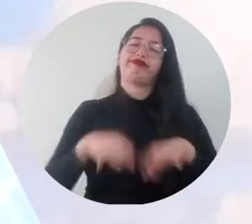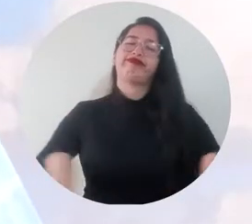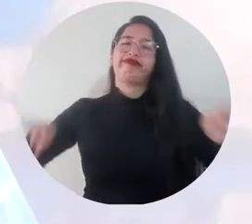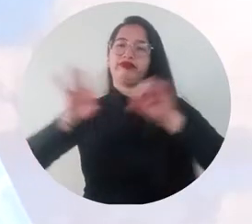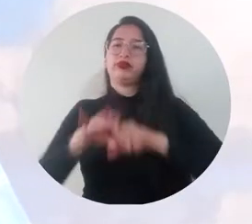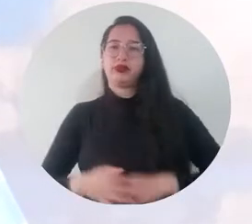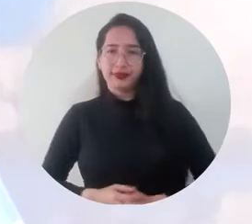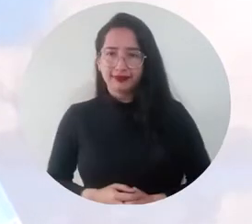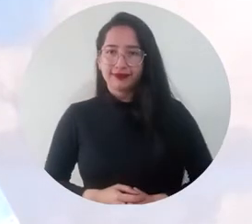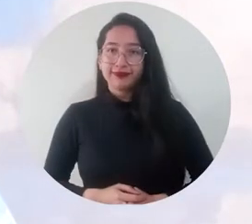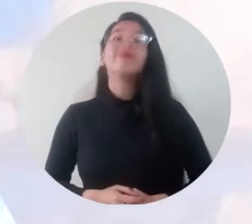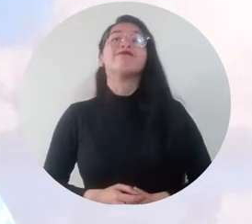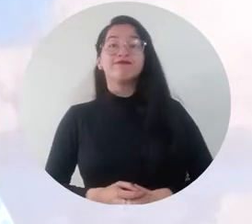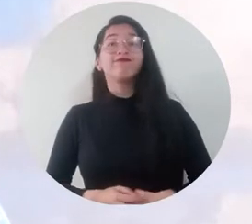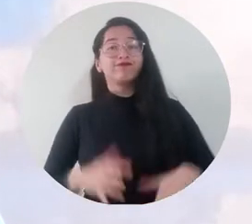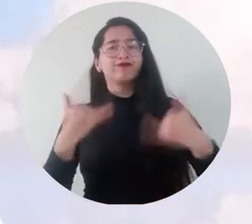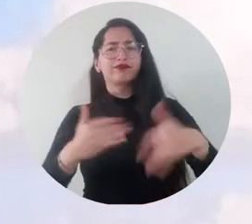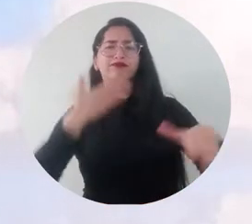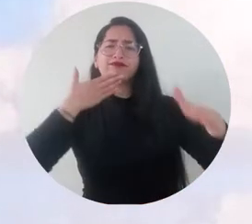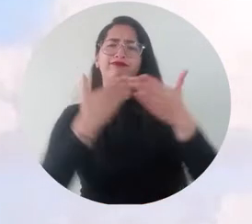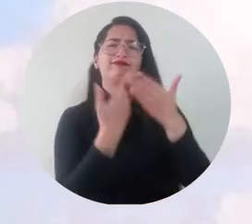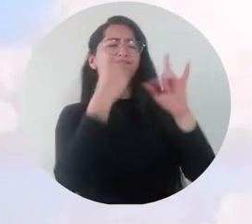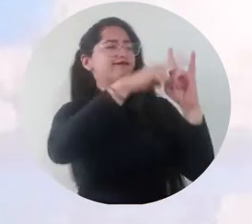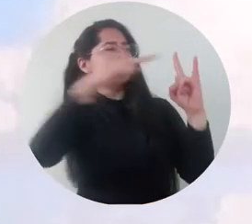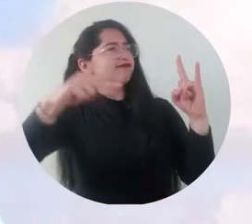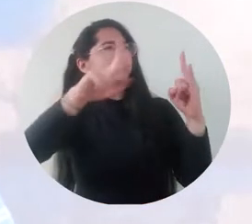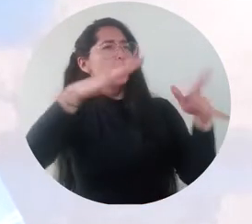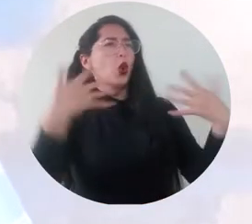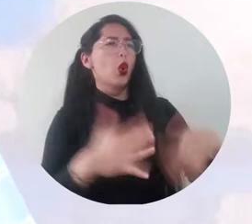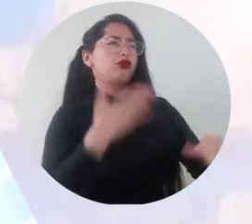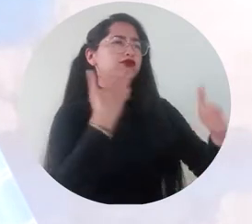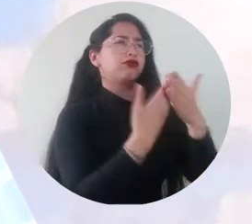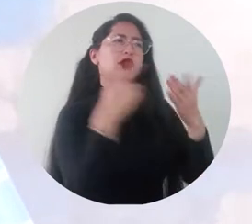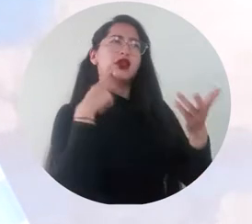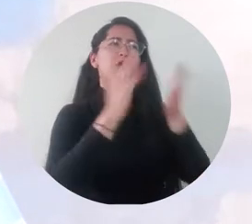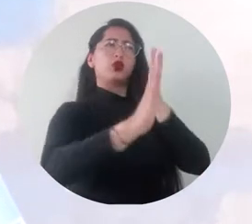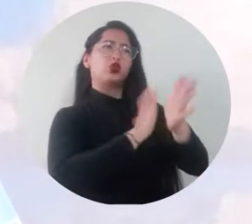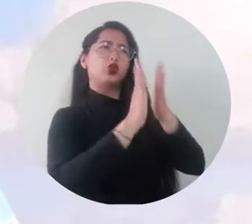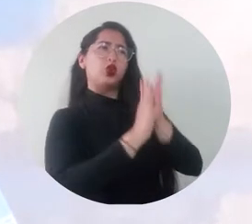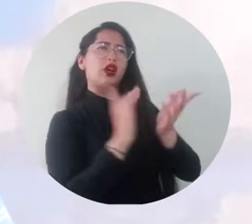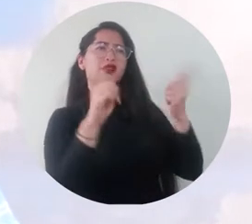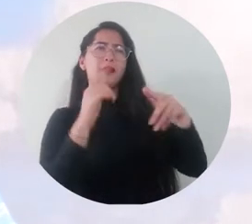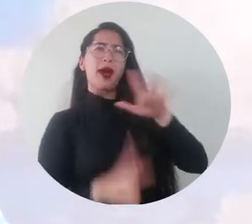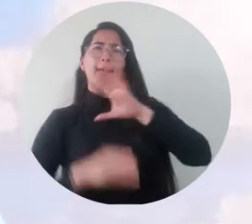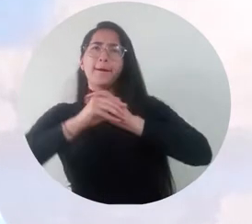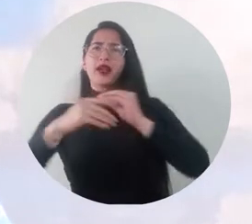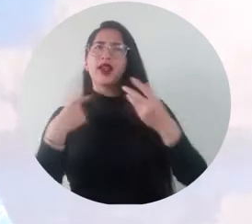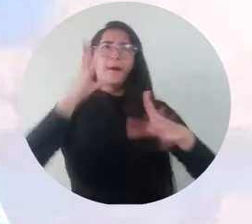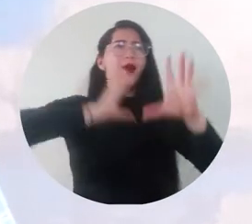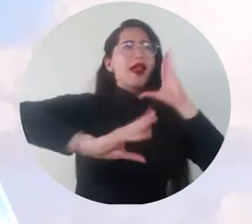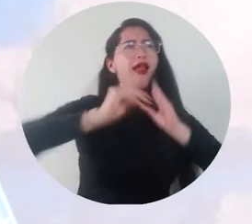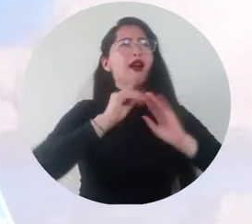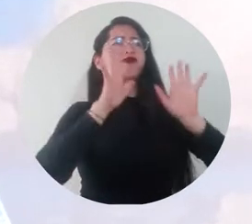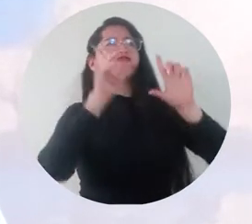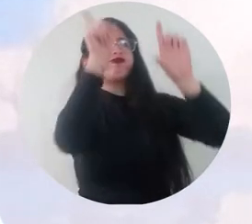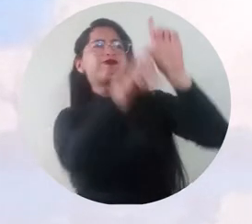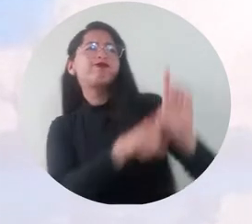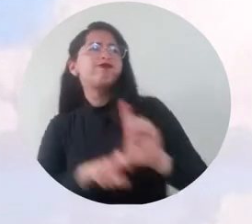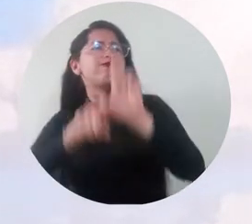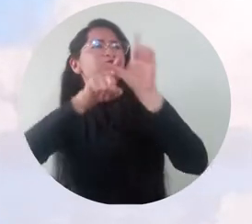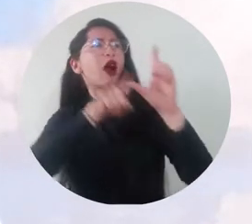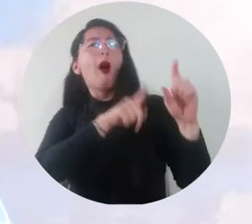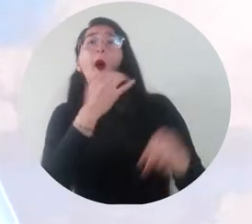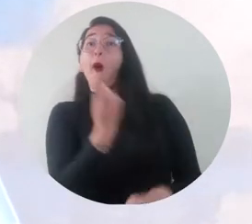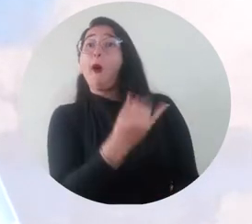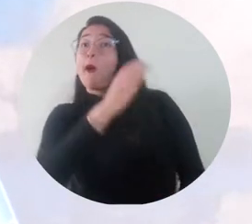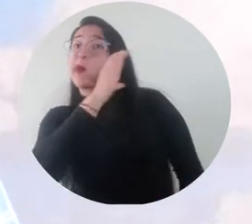gracias a la Universidad del Magdalena por tenerme en cuenta en este evento y que nos está mostrando las experiencias de otras regiones como es